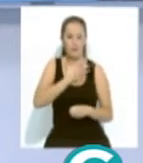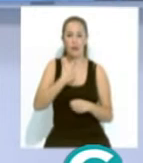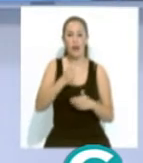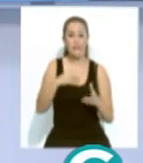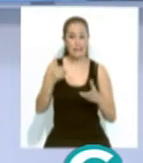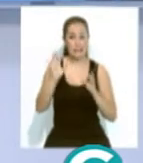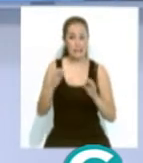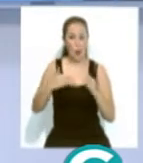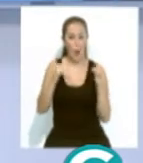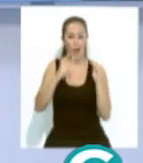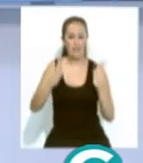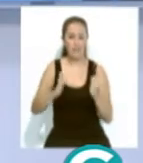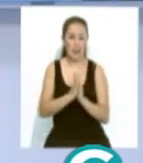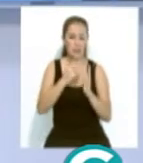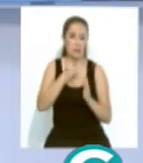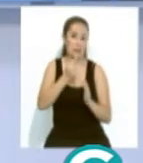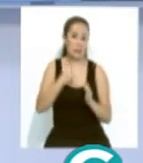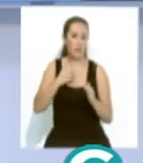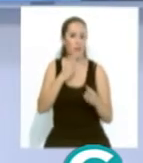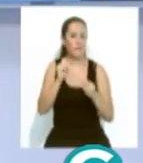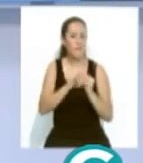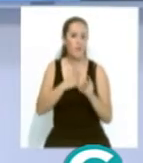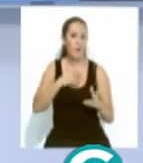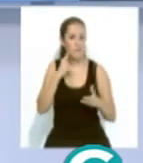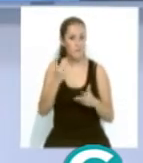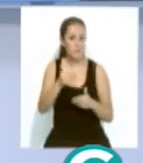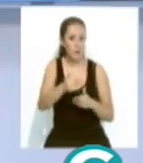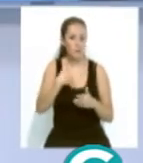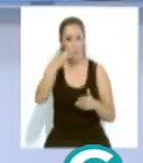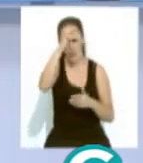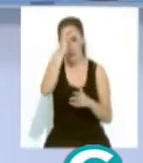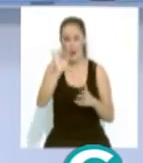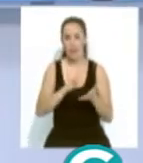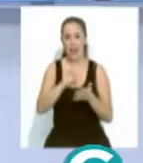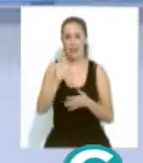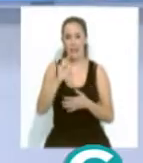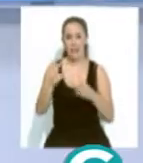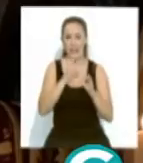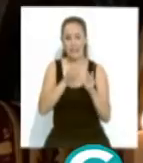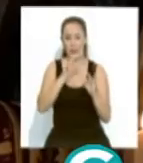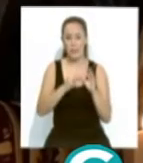Corporación del Jueves Santo saldrá de forma extraordinaria el próximo domingo 15 de septiembre.